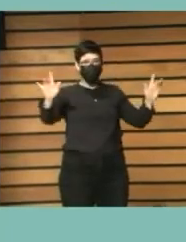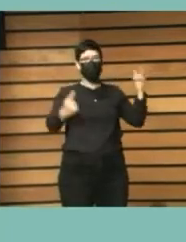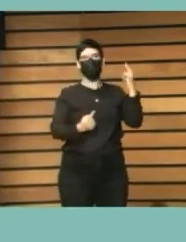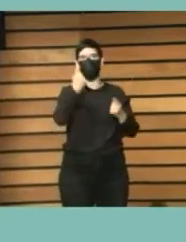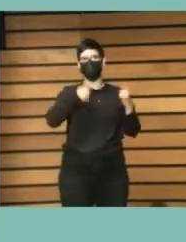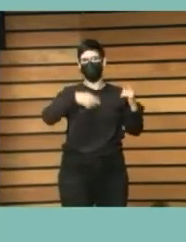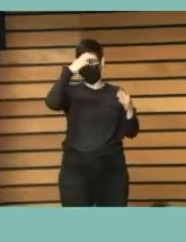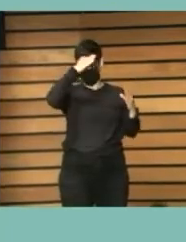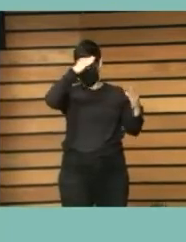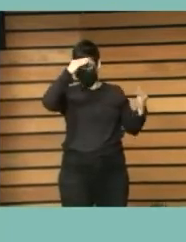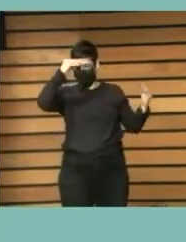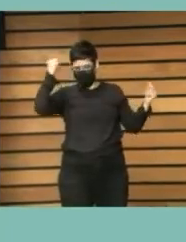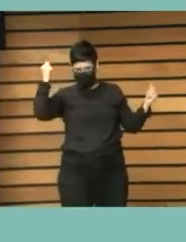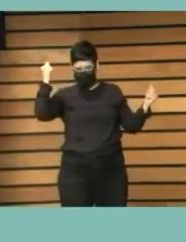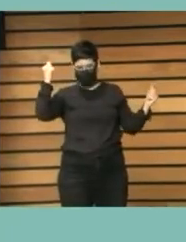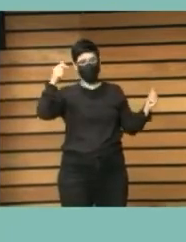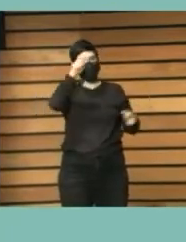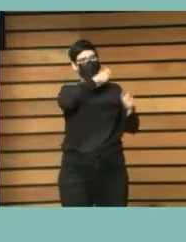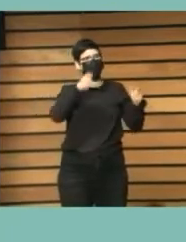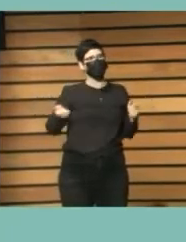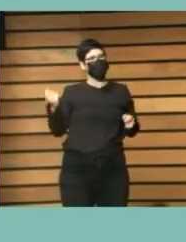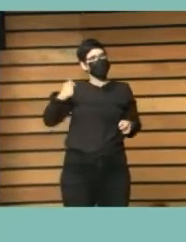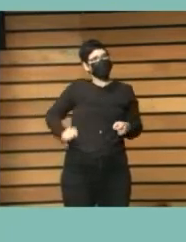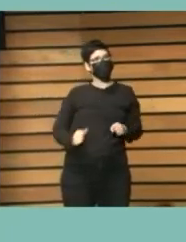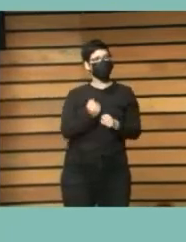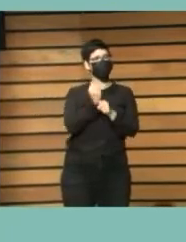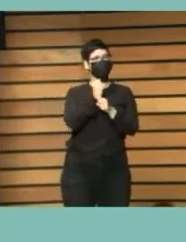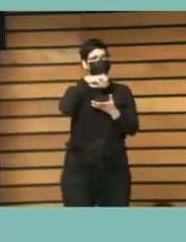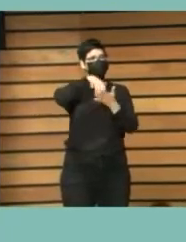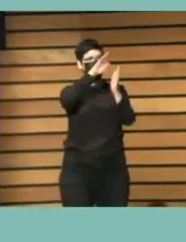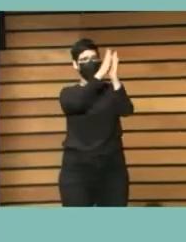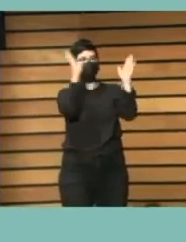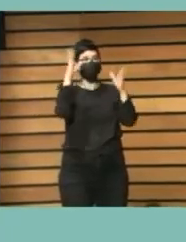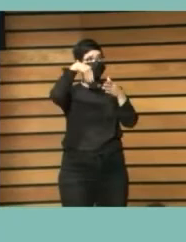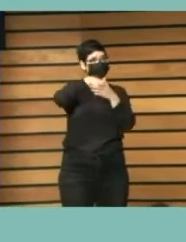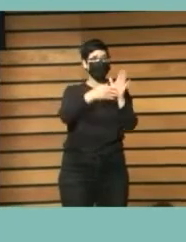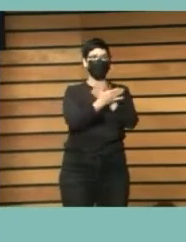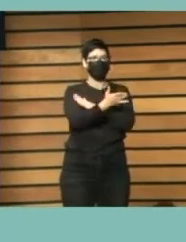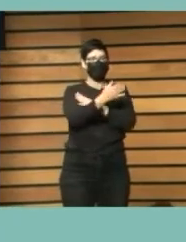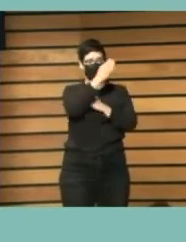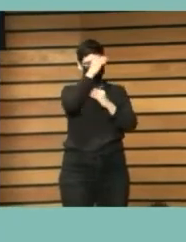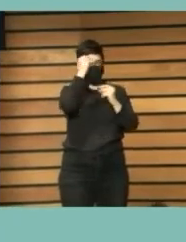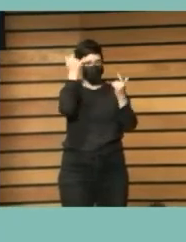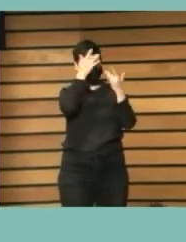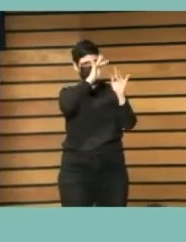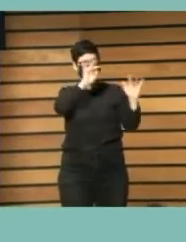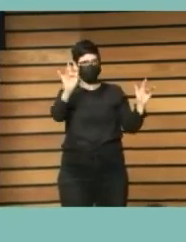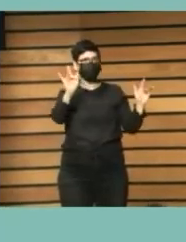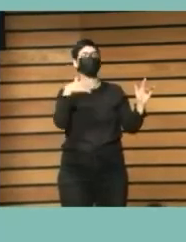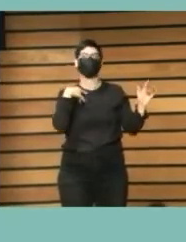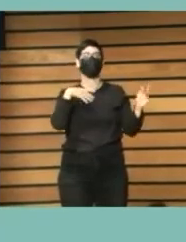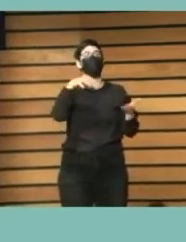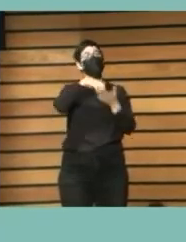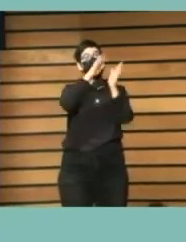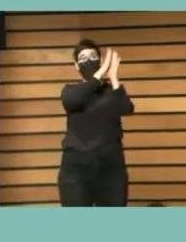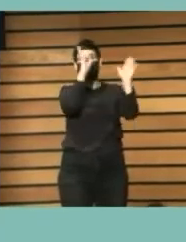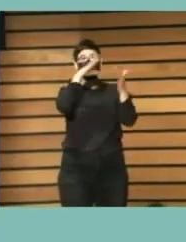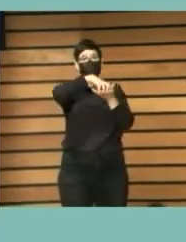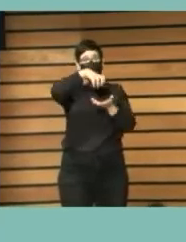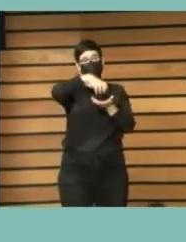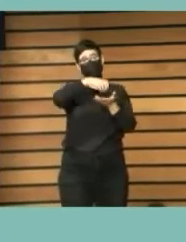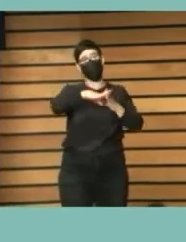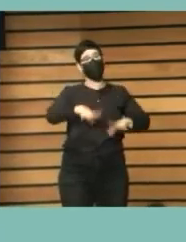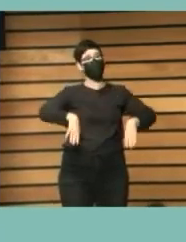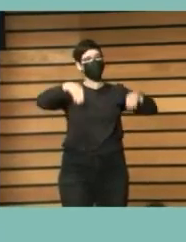que sensibilizarnos somos el personal de las bibliotecas entonces la idea en la biblioteca de Arucas ha sido trabajar la formación del